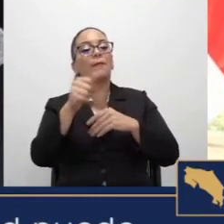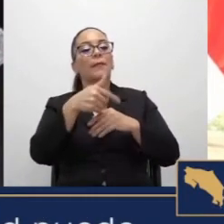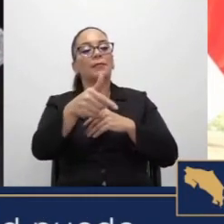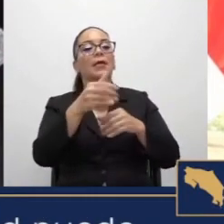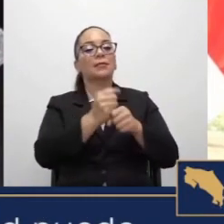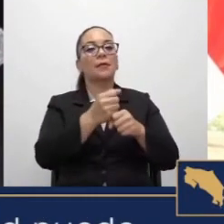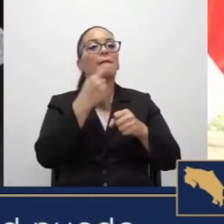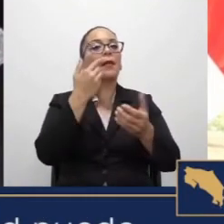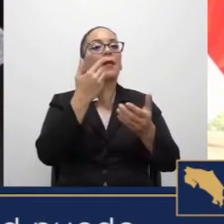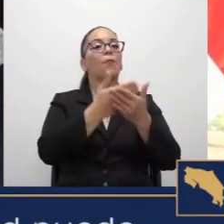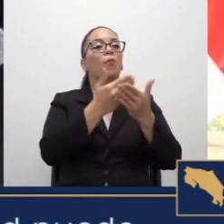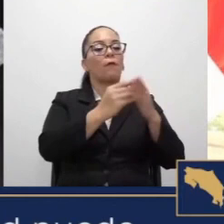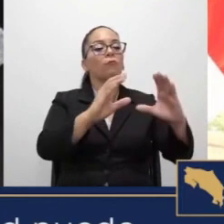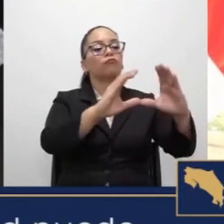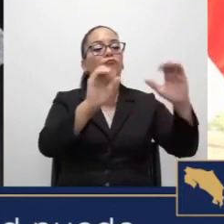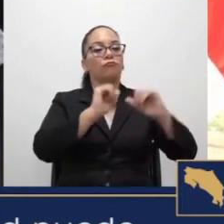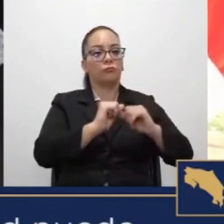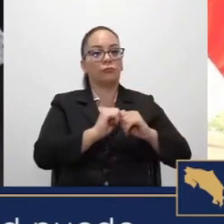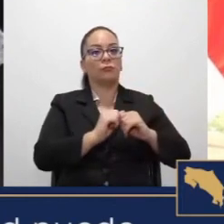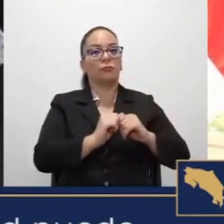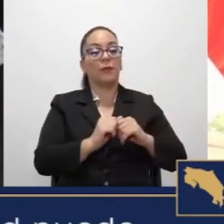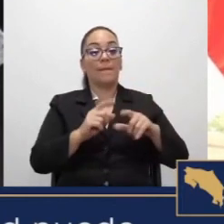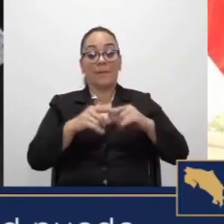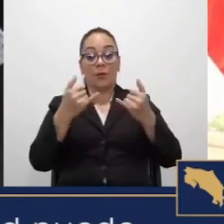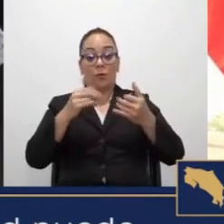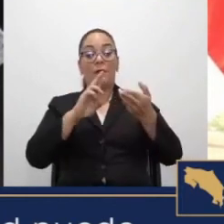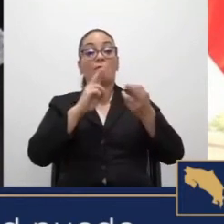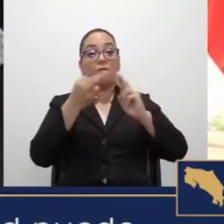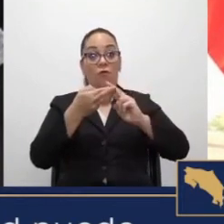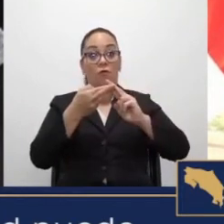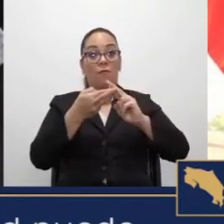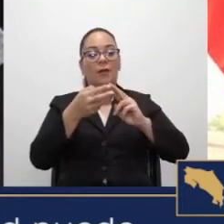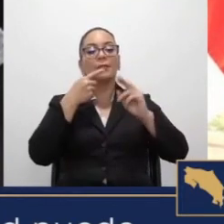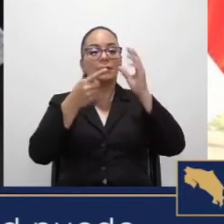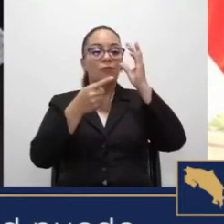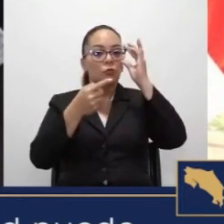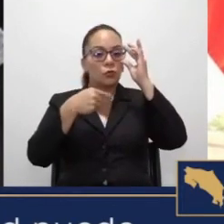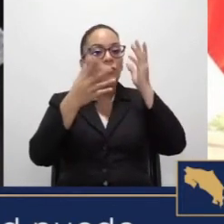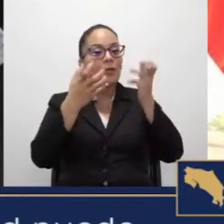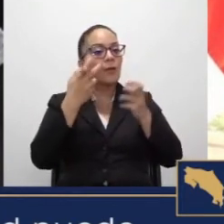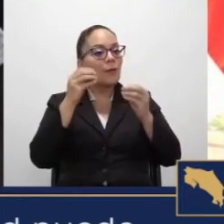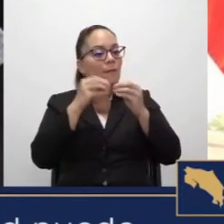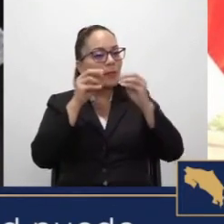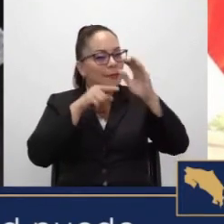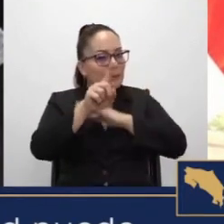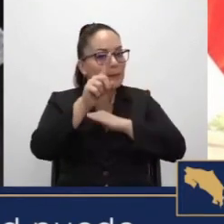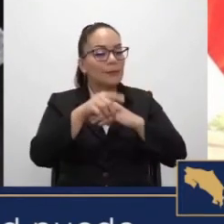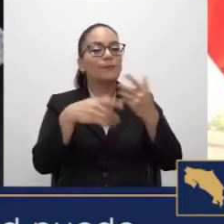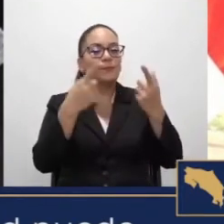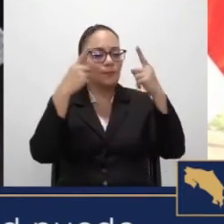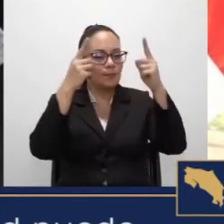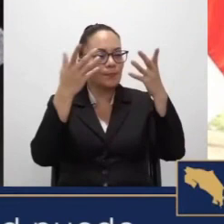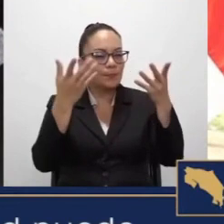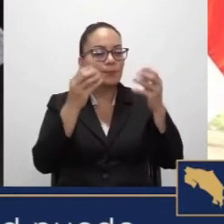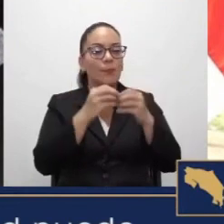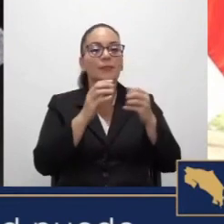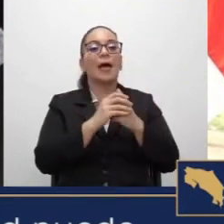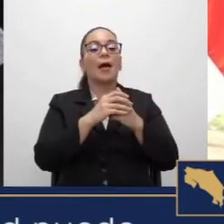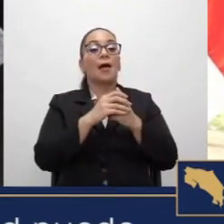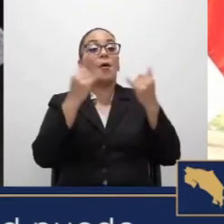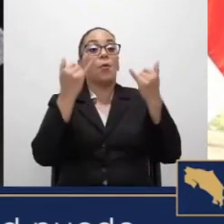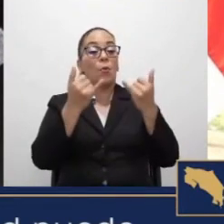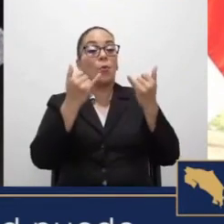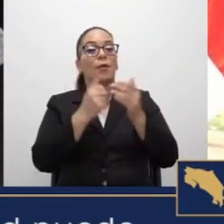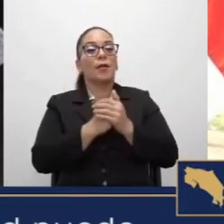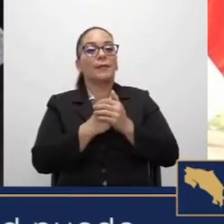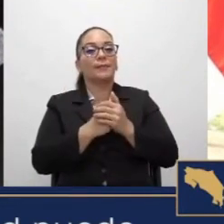constancias. Con la reforma, lo que estamos diciendo es que queremos ver más allá y estamos viendo la